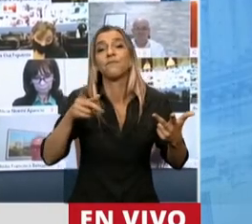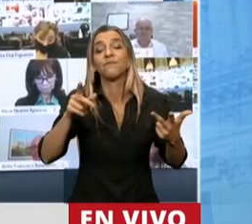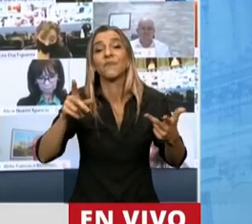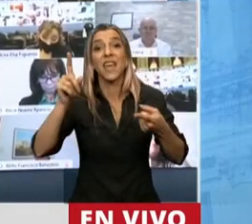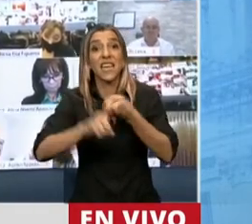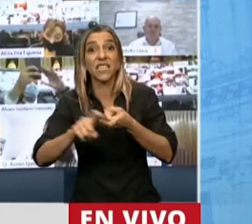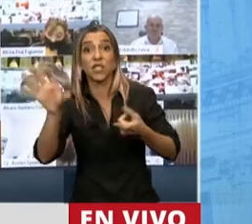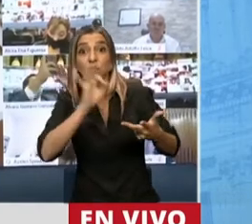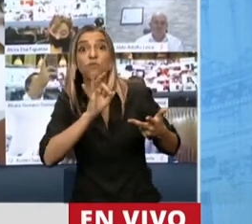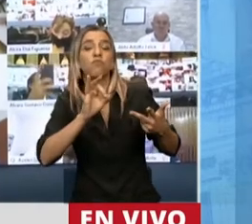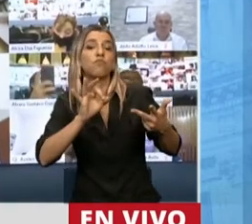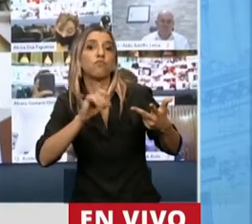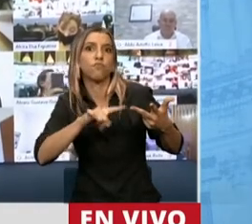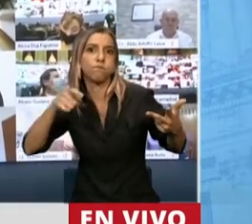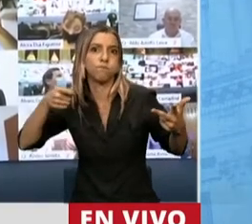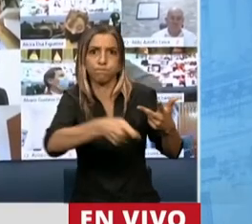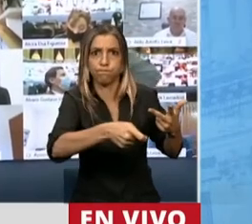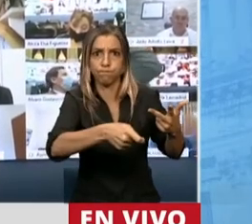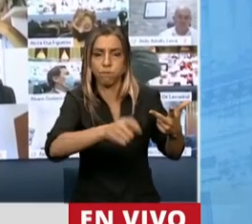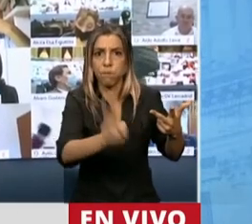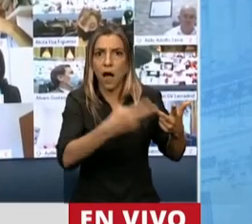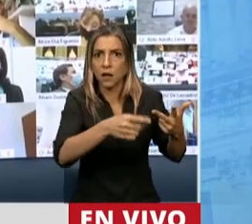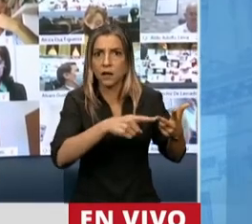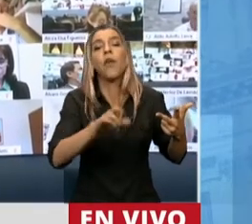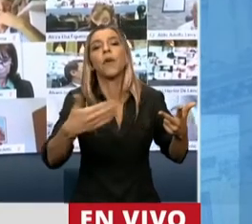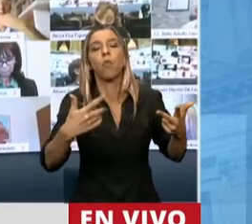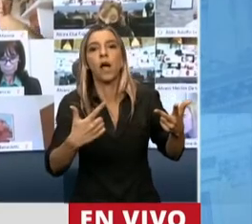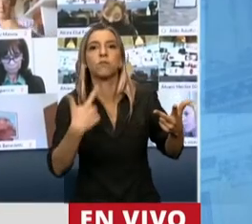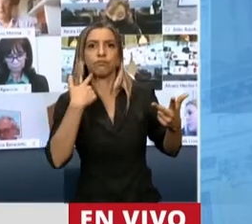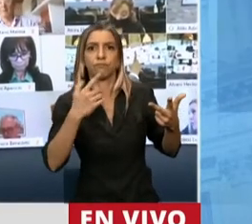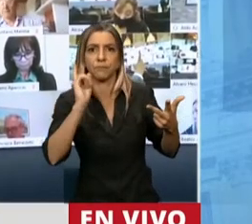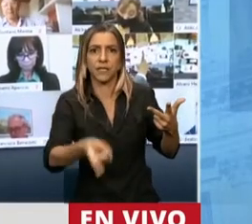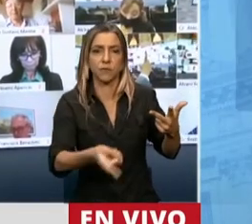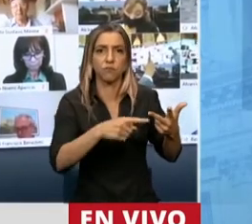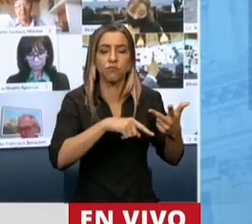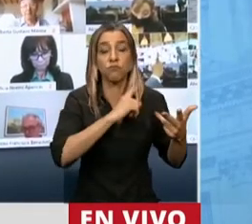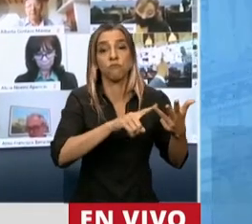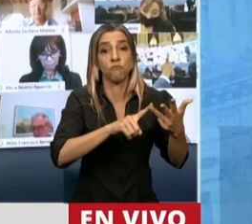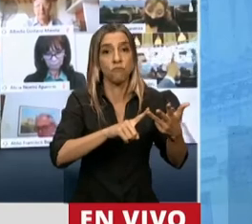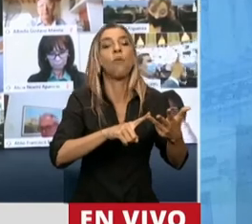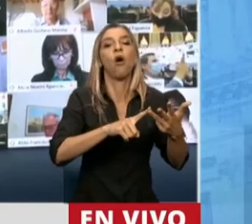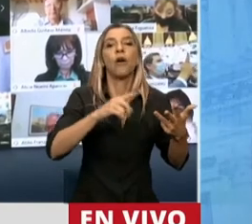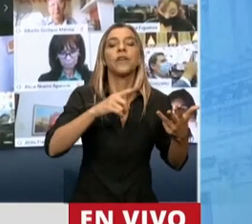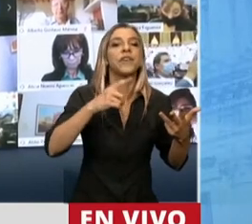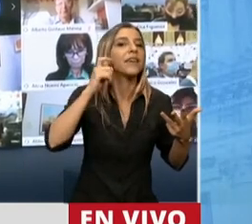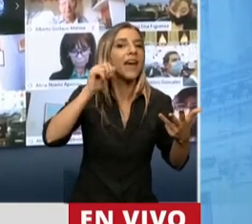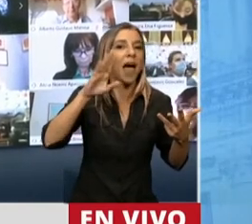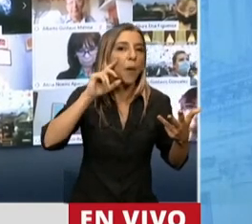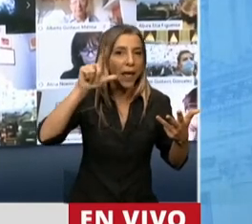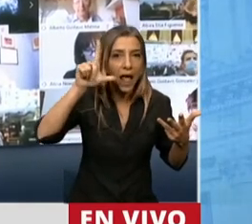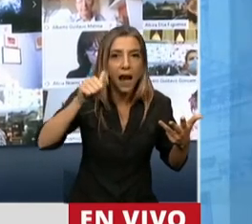quien después se suicidó y Gabriela Cruz de Palpalá también. Estas cuatro mujeres